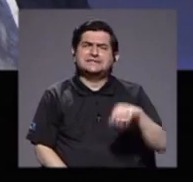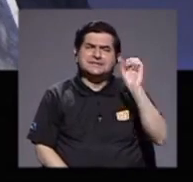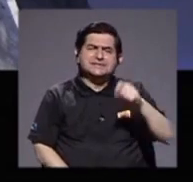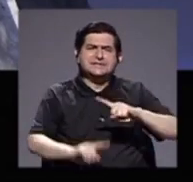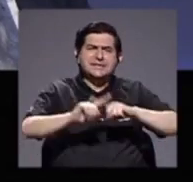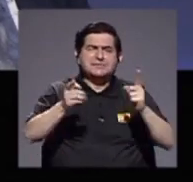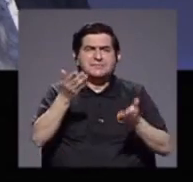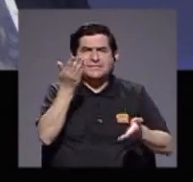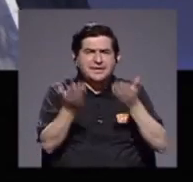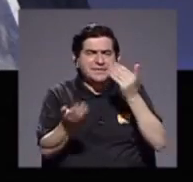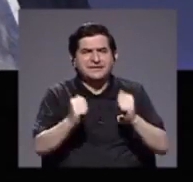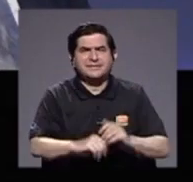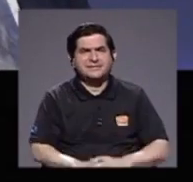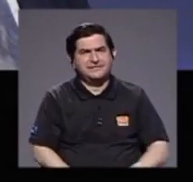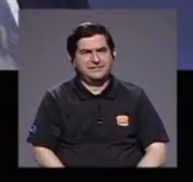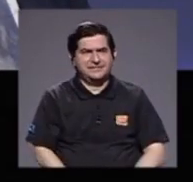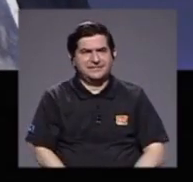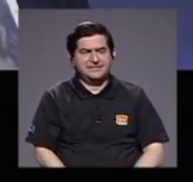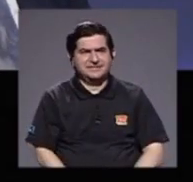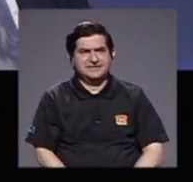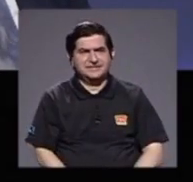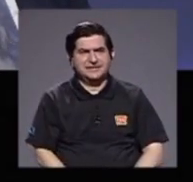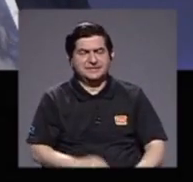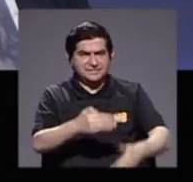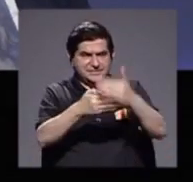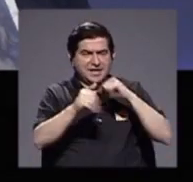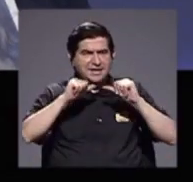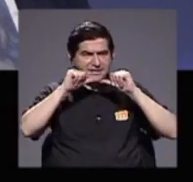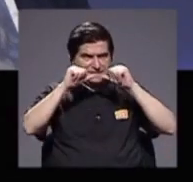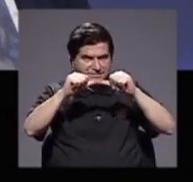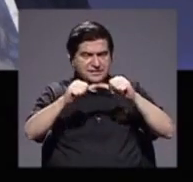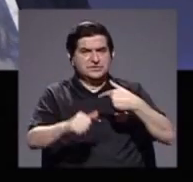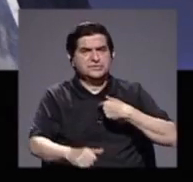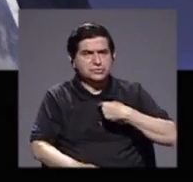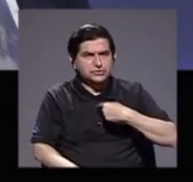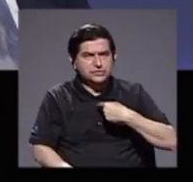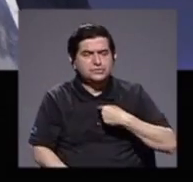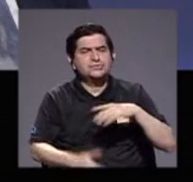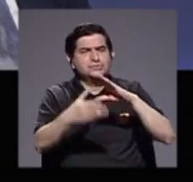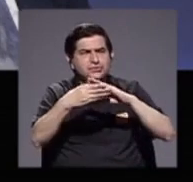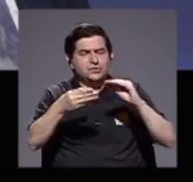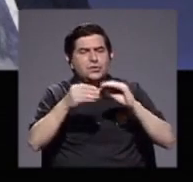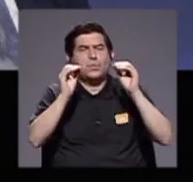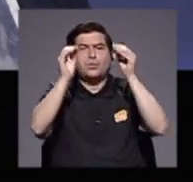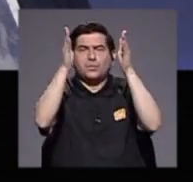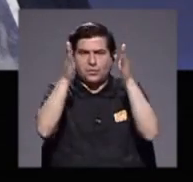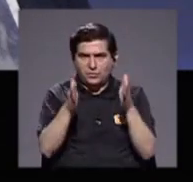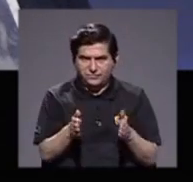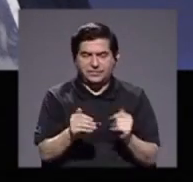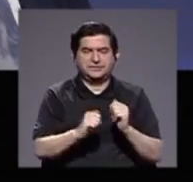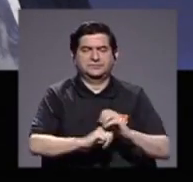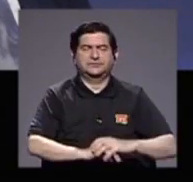para pasar al siguiente segmento, le quiero contar de un profesor,